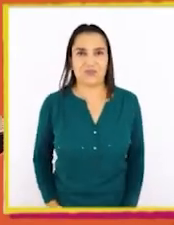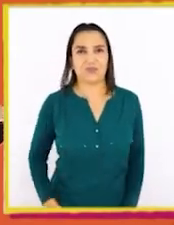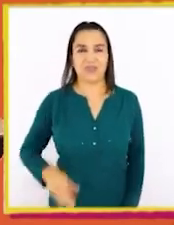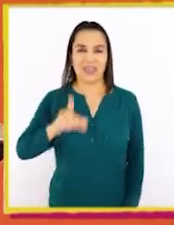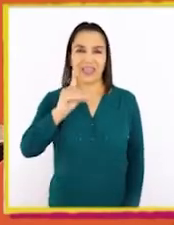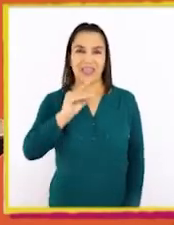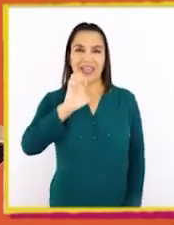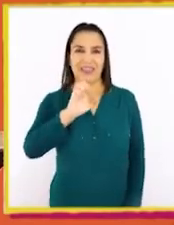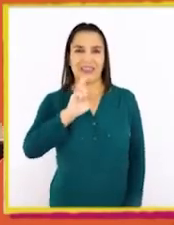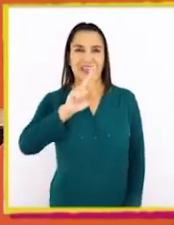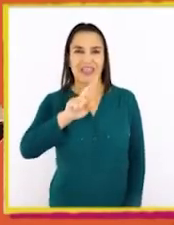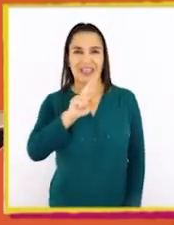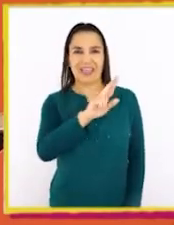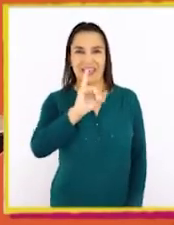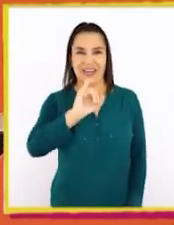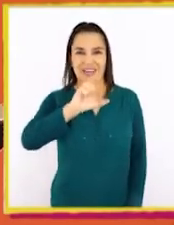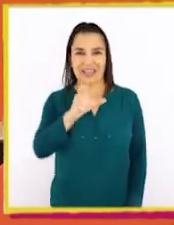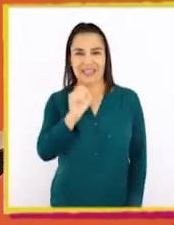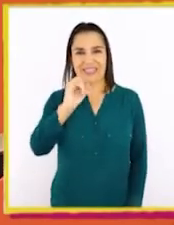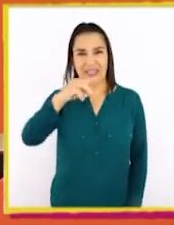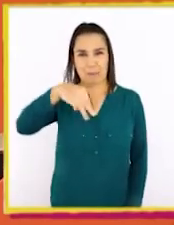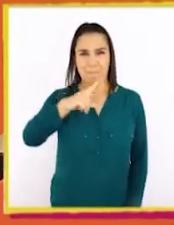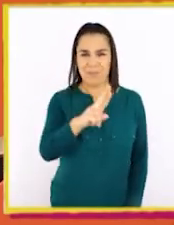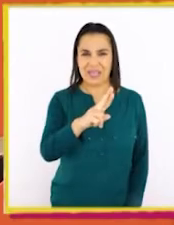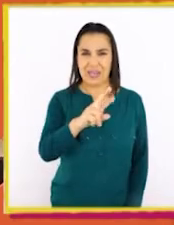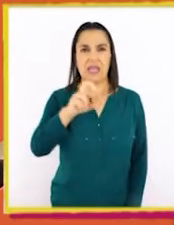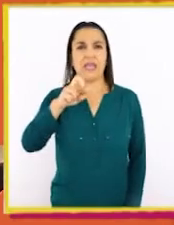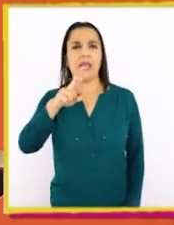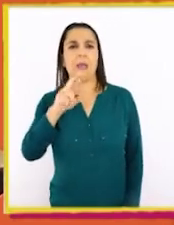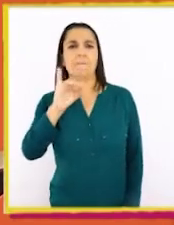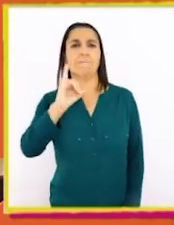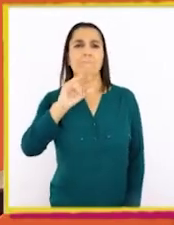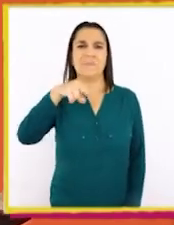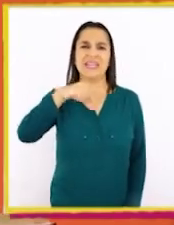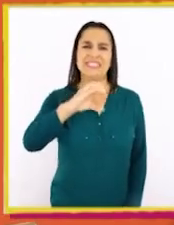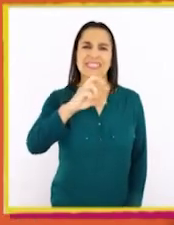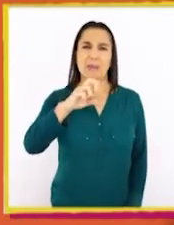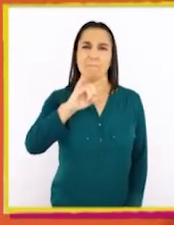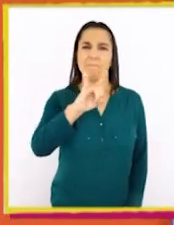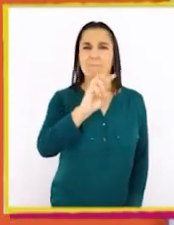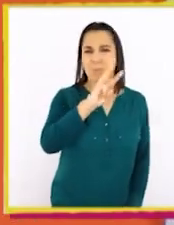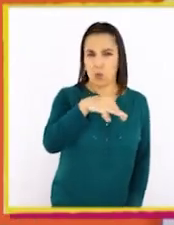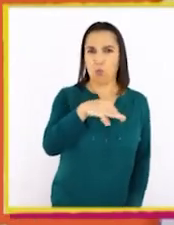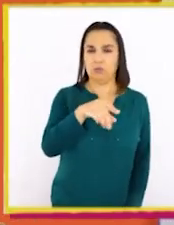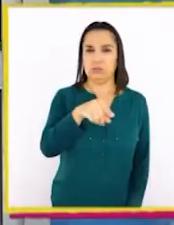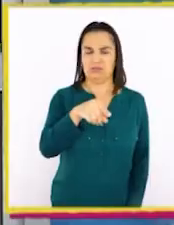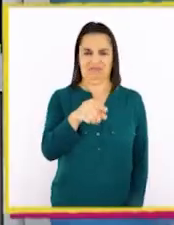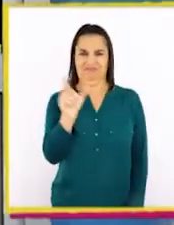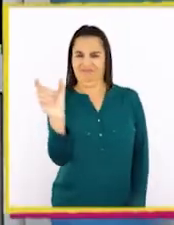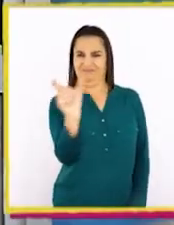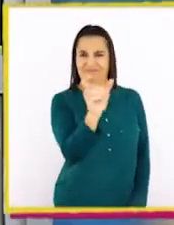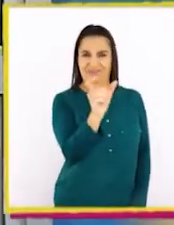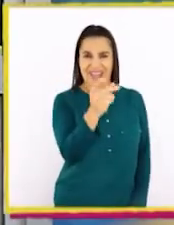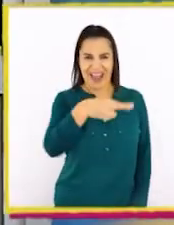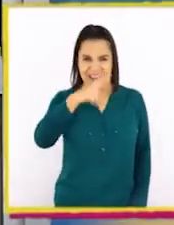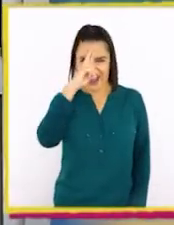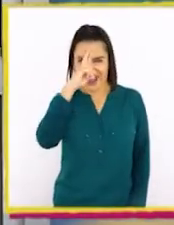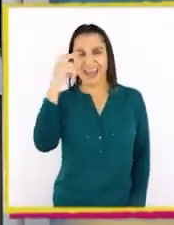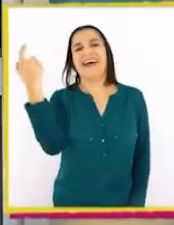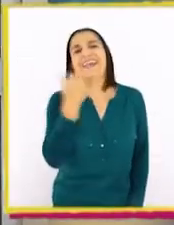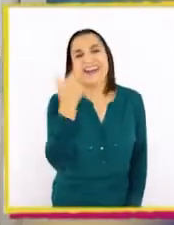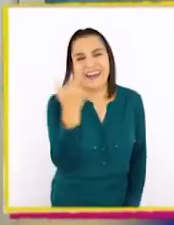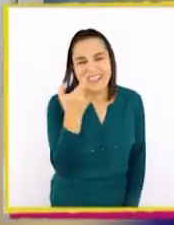Atentos... The Rigimini Principium. ¿Qué les parece el nombre? ¡Les dio